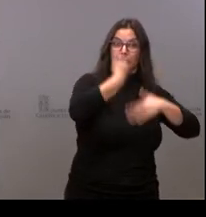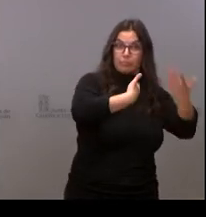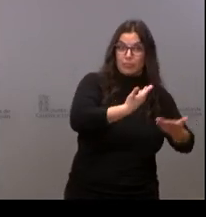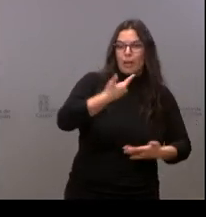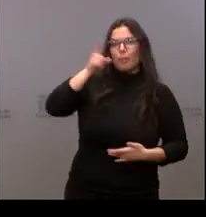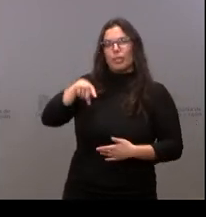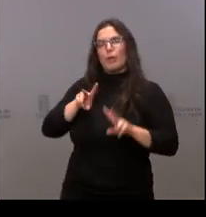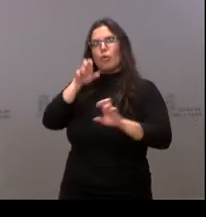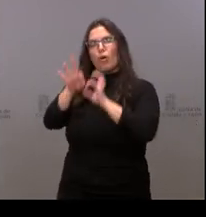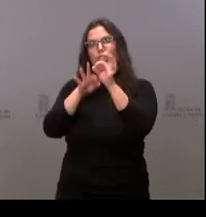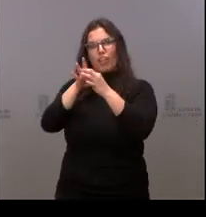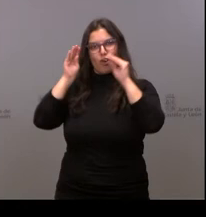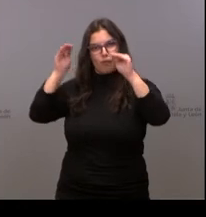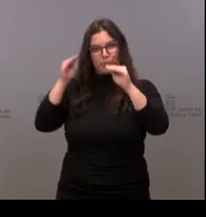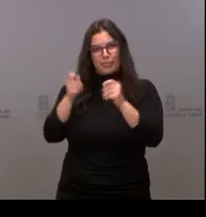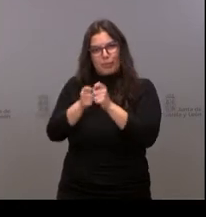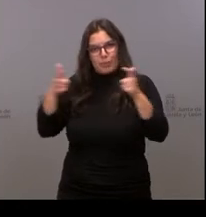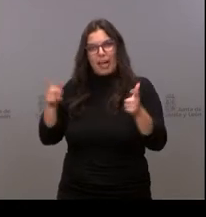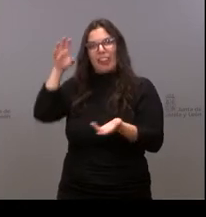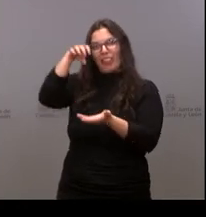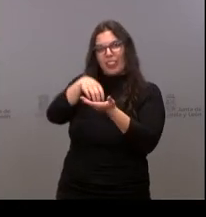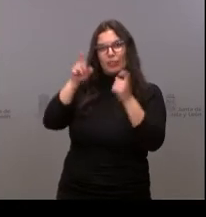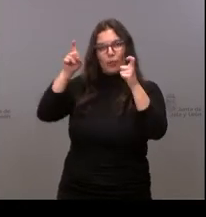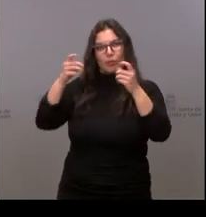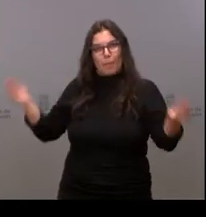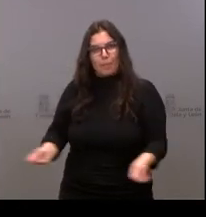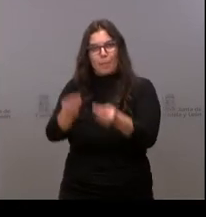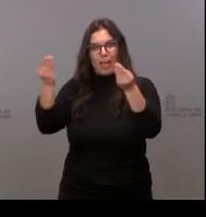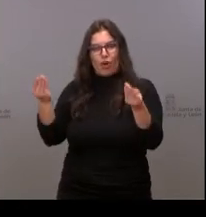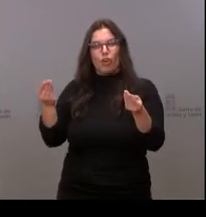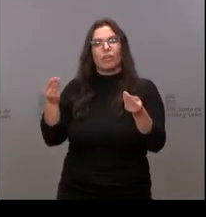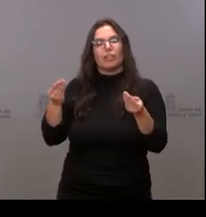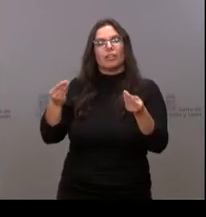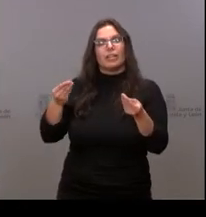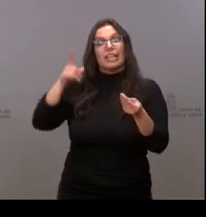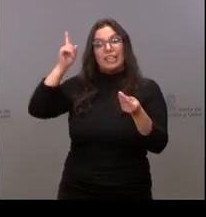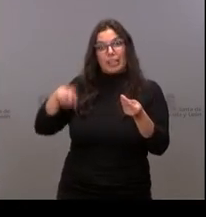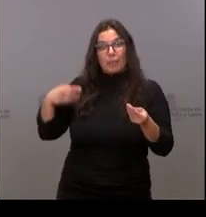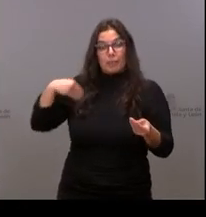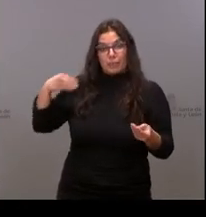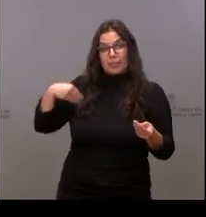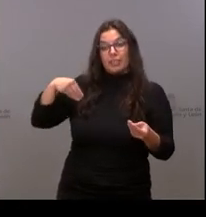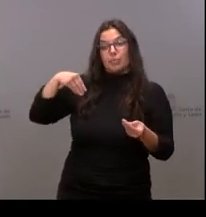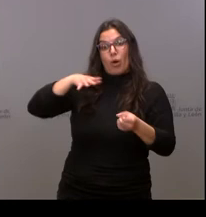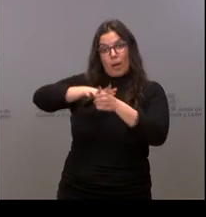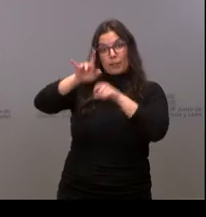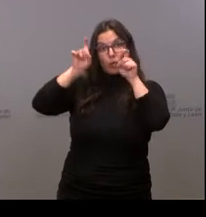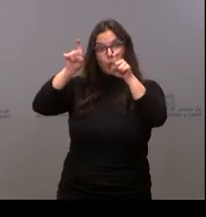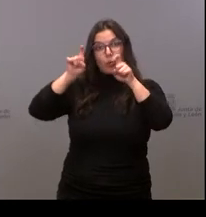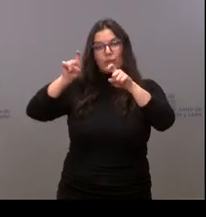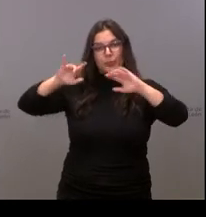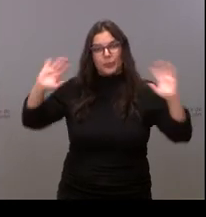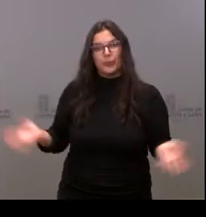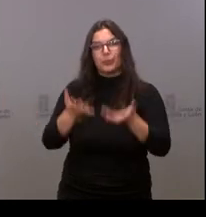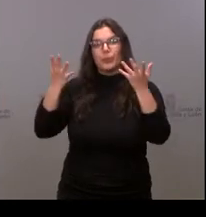ciclos, también mejores instalaciones y, por supuesto, impulsar dentro del ámbito educativo el campus